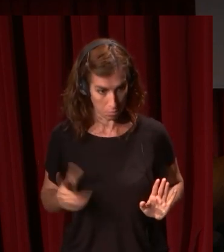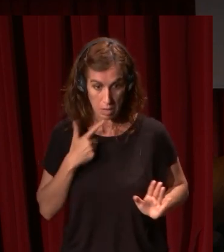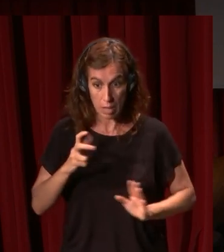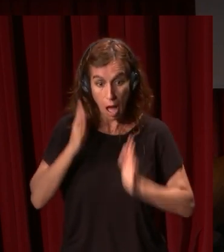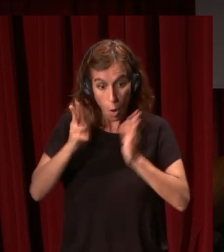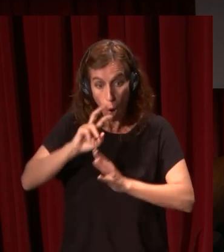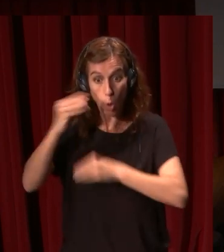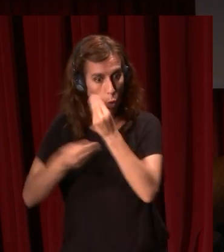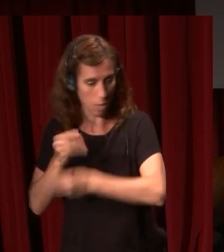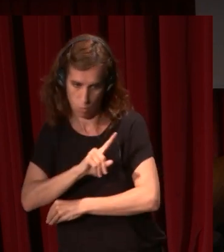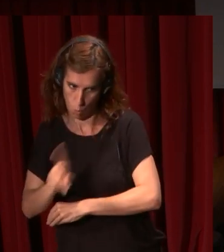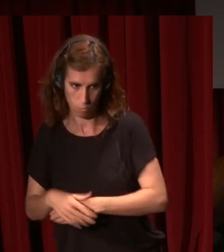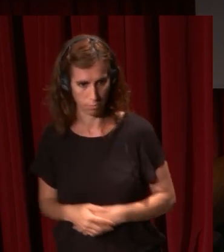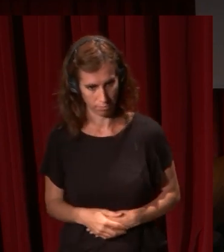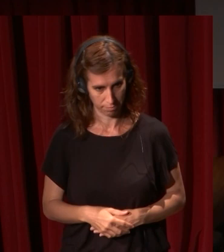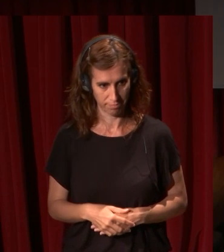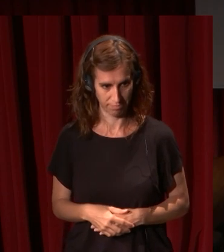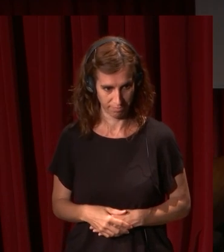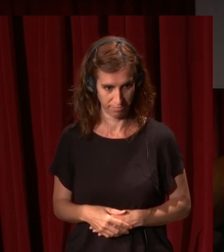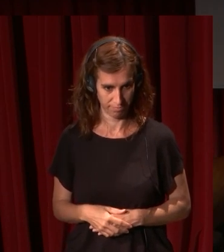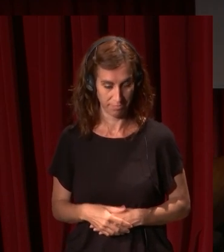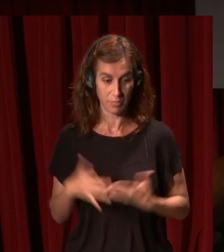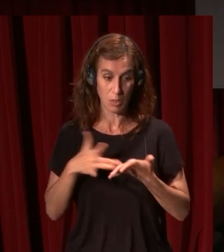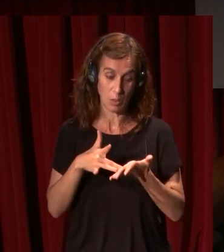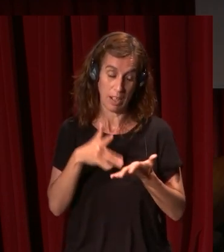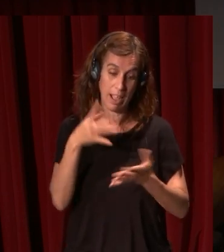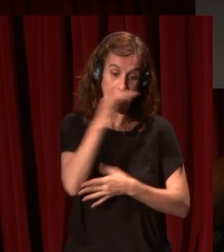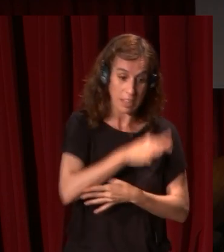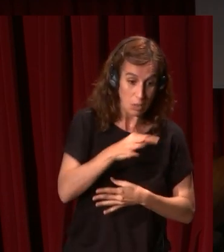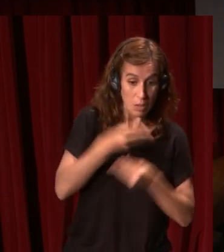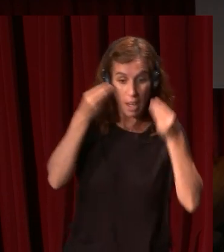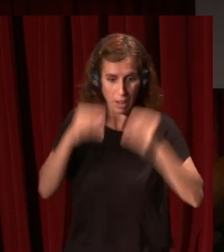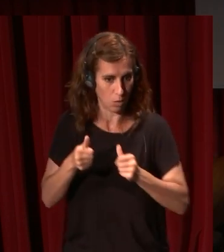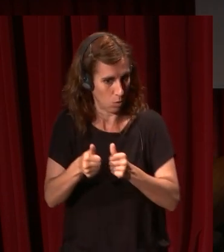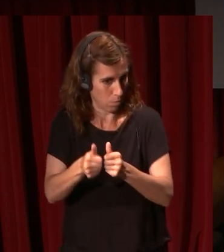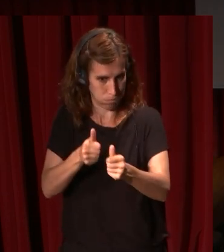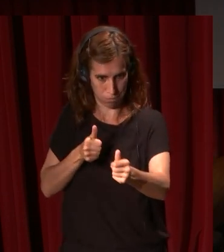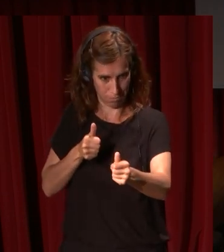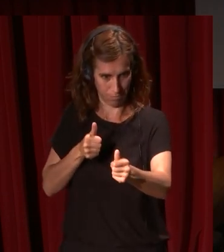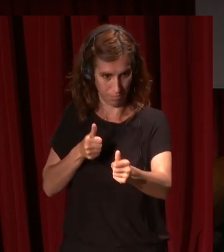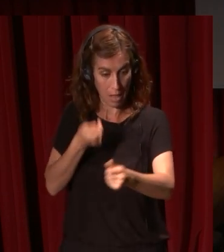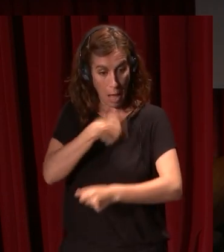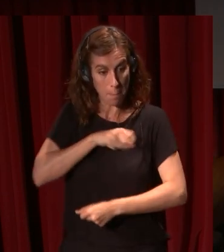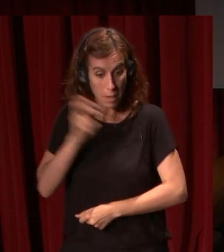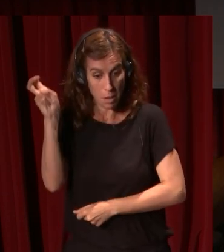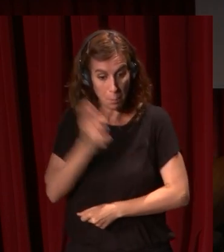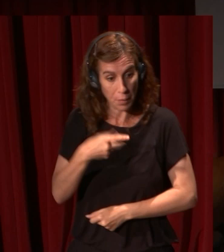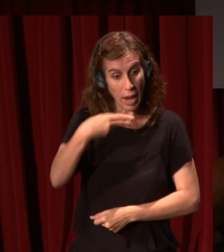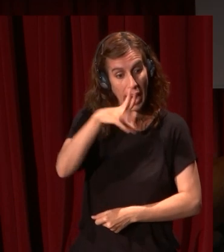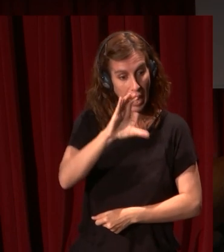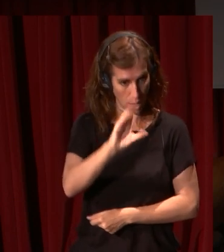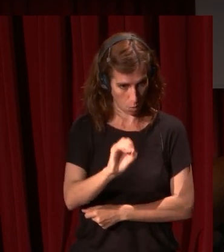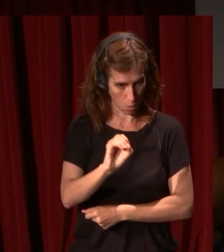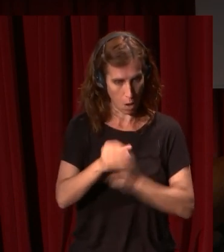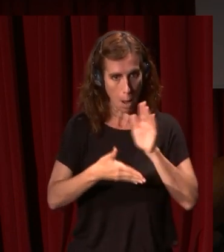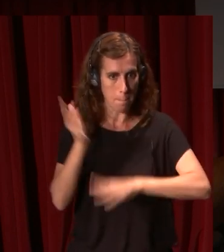la teoría del arte va por detrás siempre en la historia de la pintura a España la trae greco greco ya os he dicho está en Venecia la prende en Venecia va a